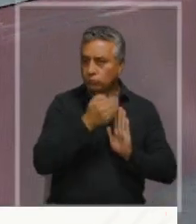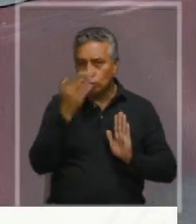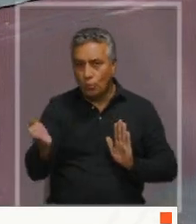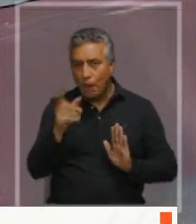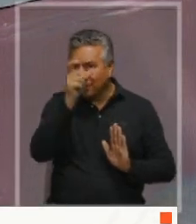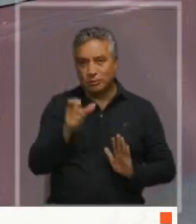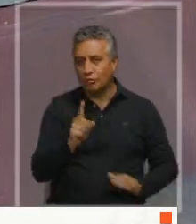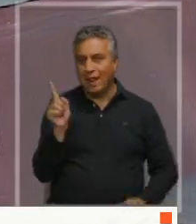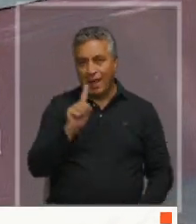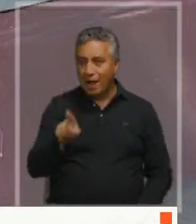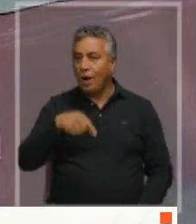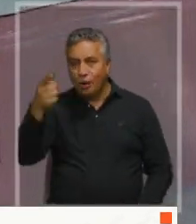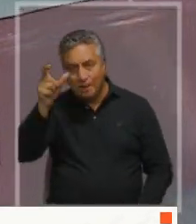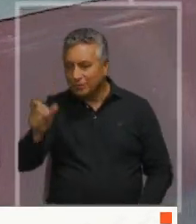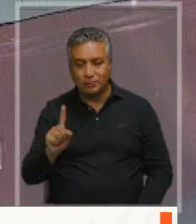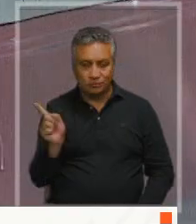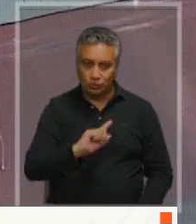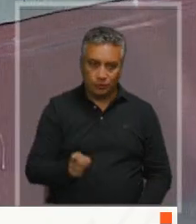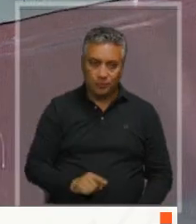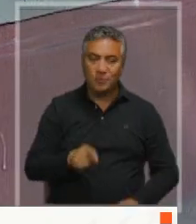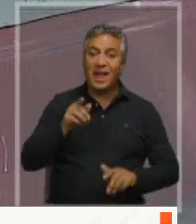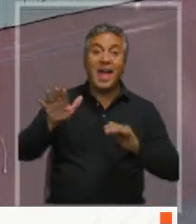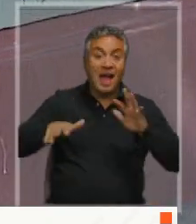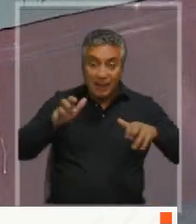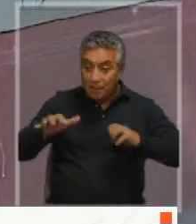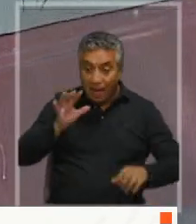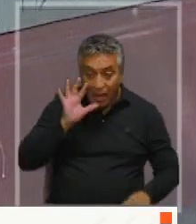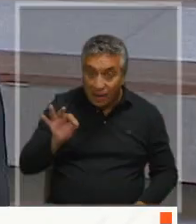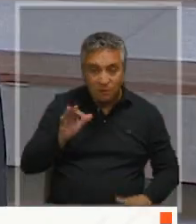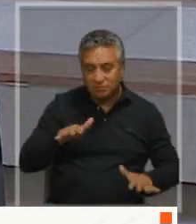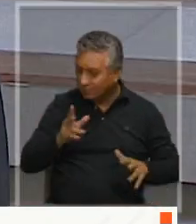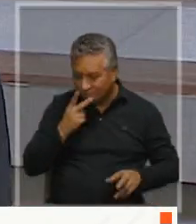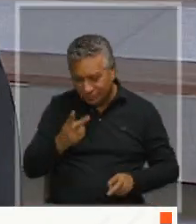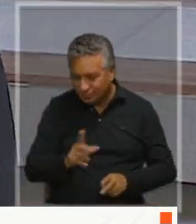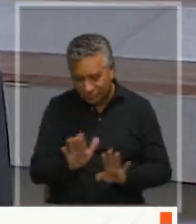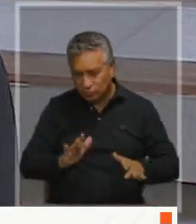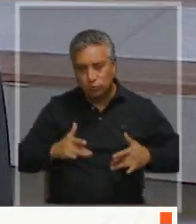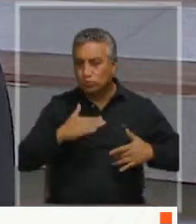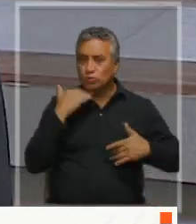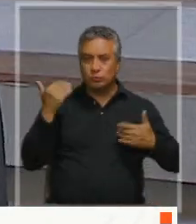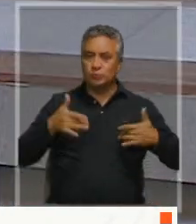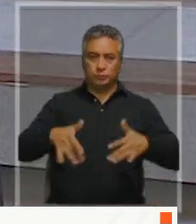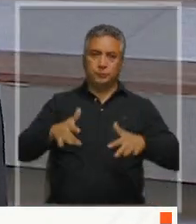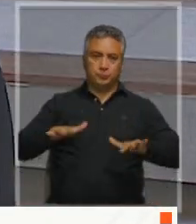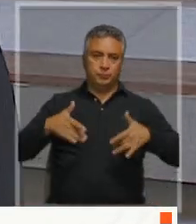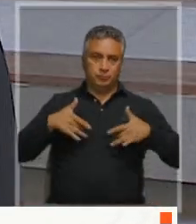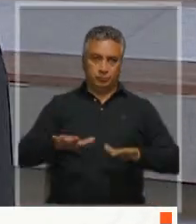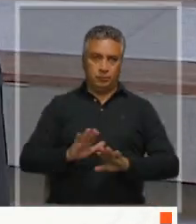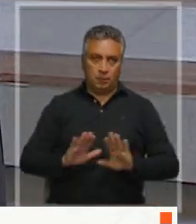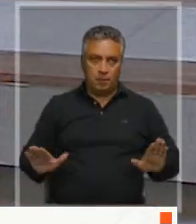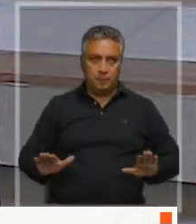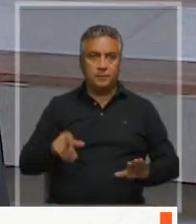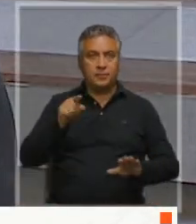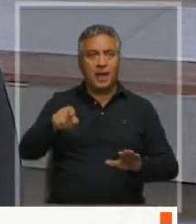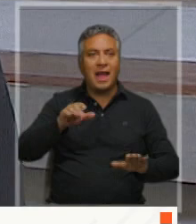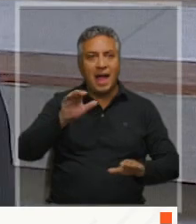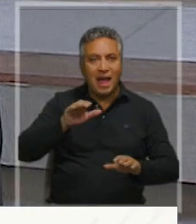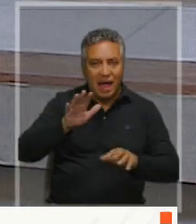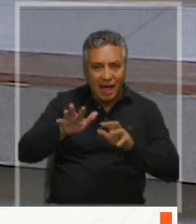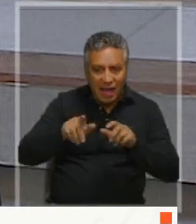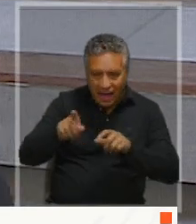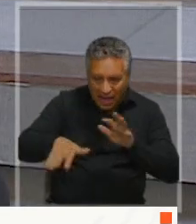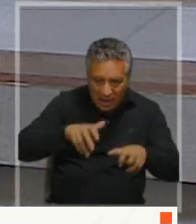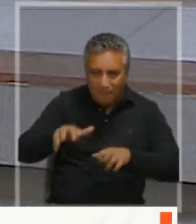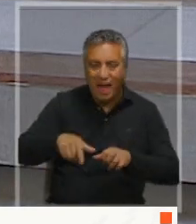Si uno encuentra un animalito, no hay que acercarse. Sobre todo si se ven animales y aves que están enfermas o